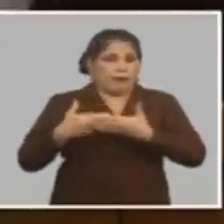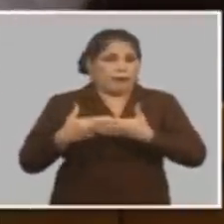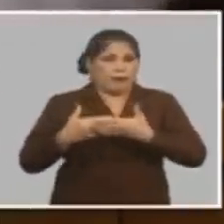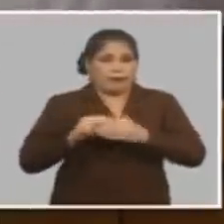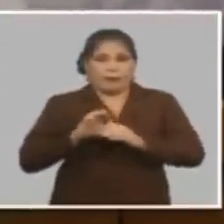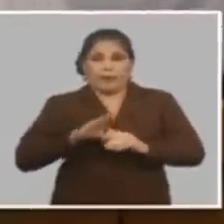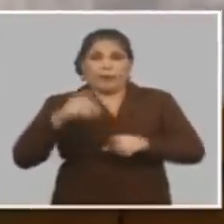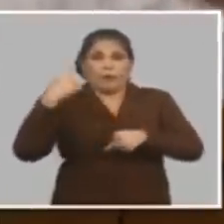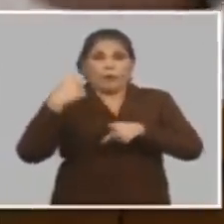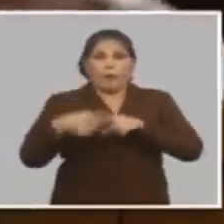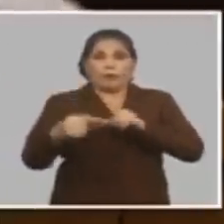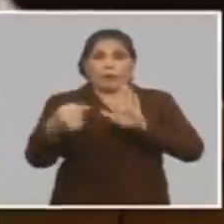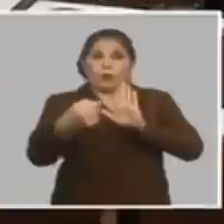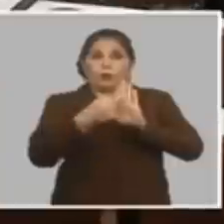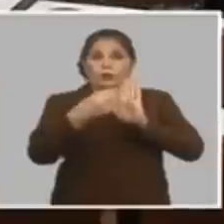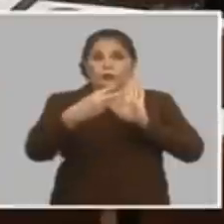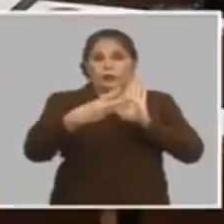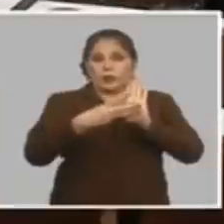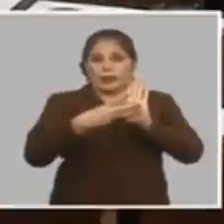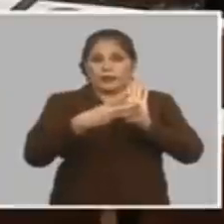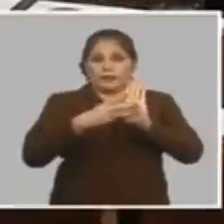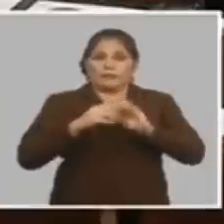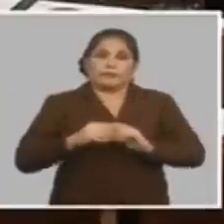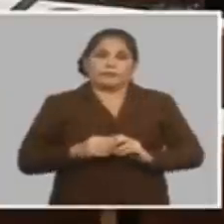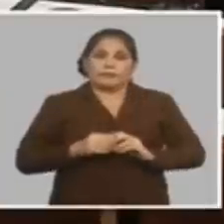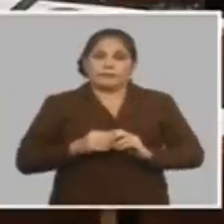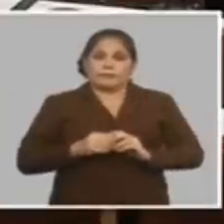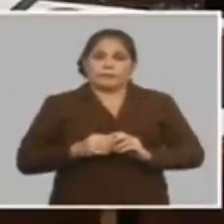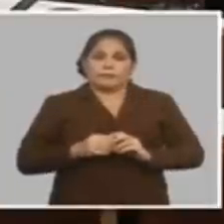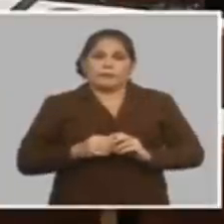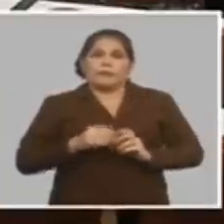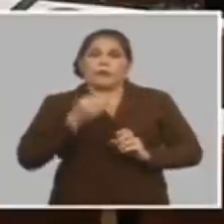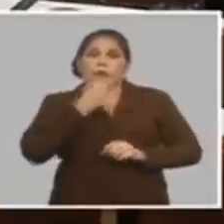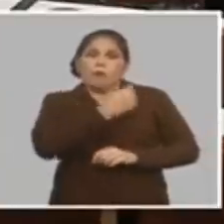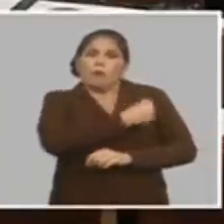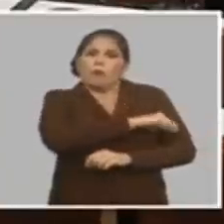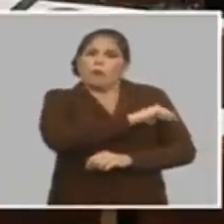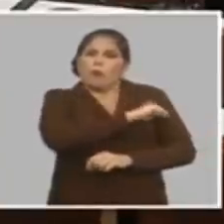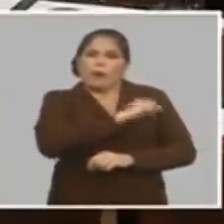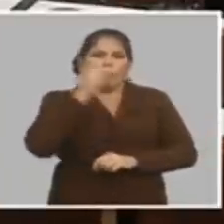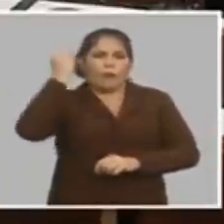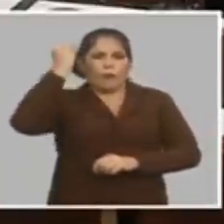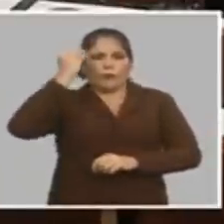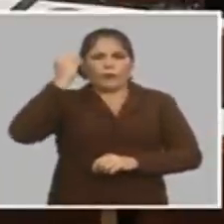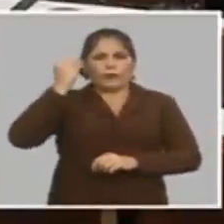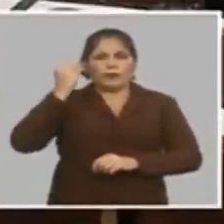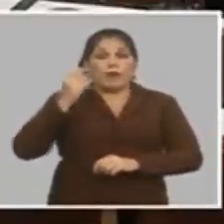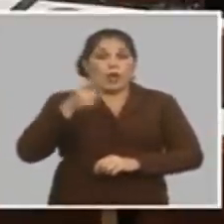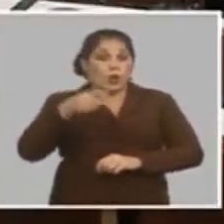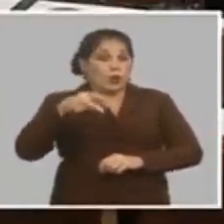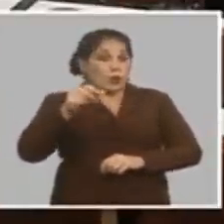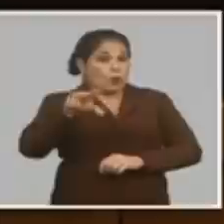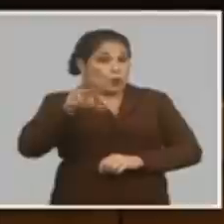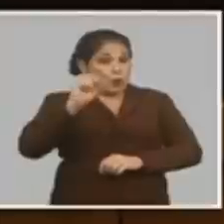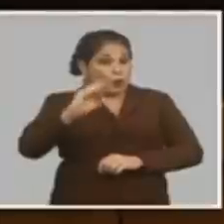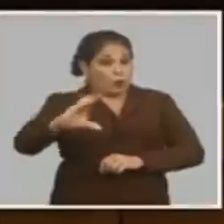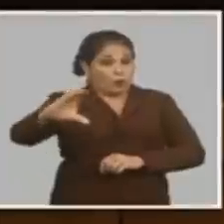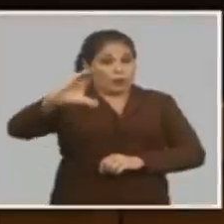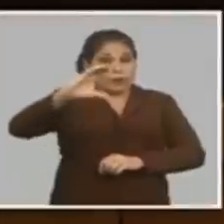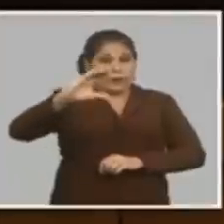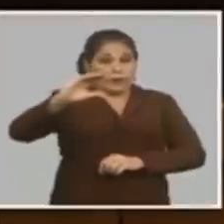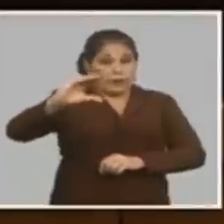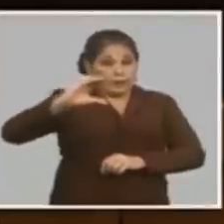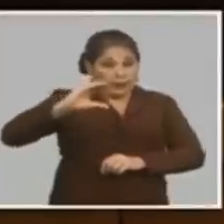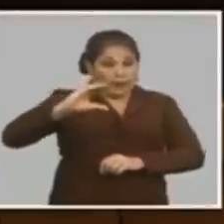y voy para el punto 3 percepción de la población de que con el nuevo incremento de los salarios